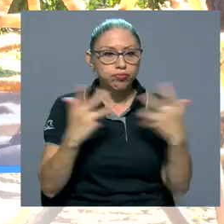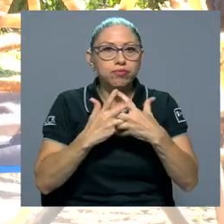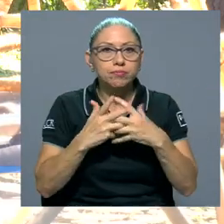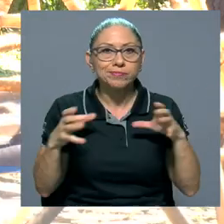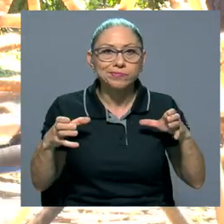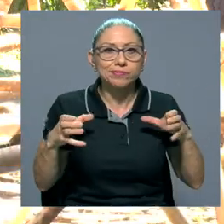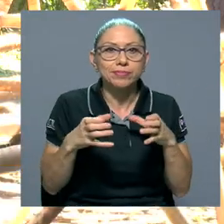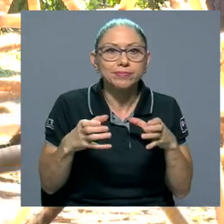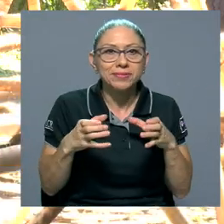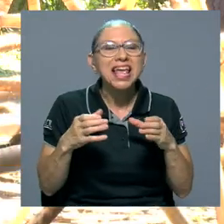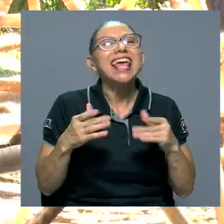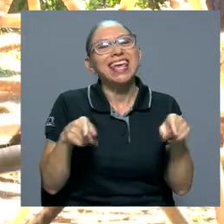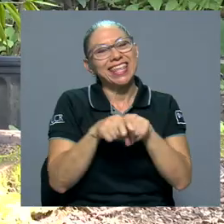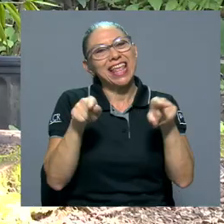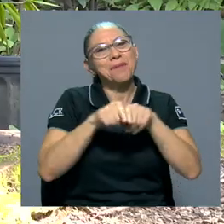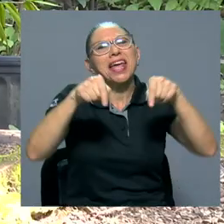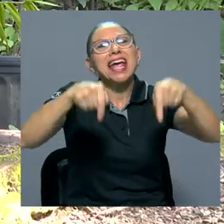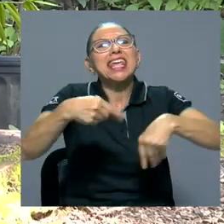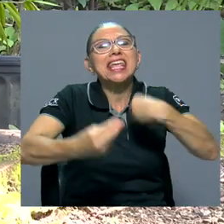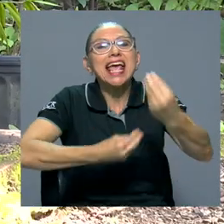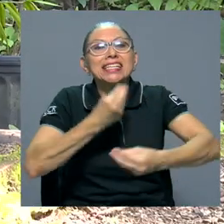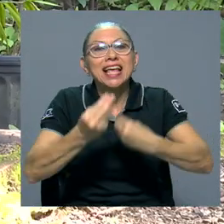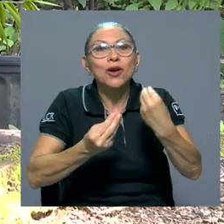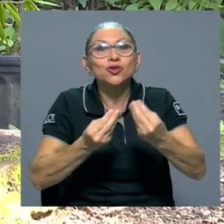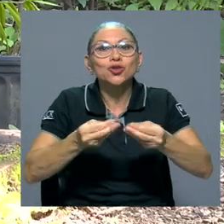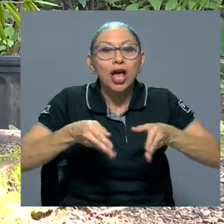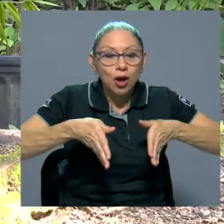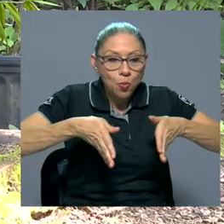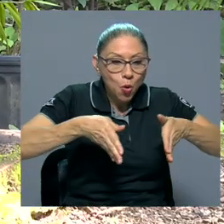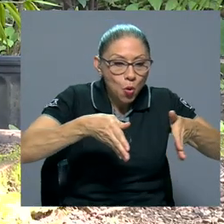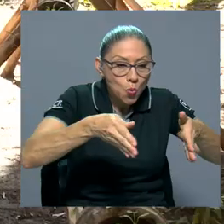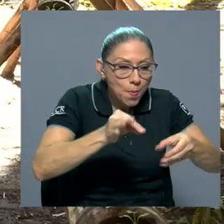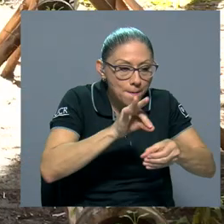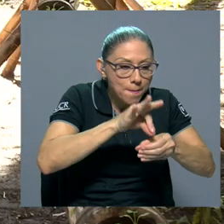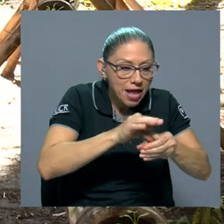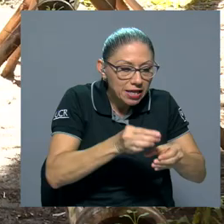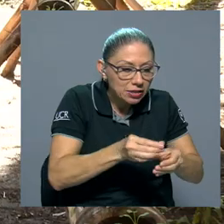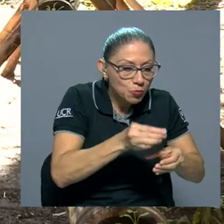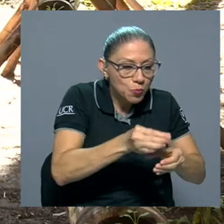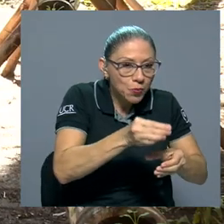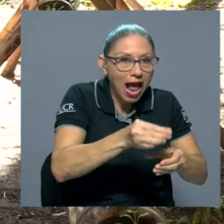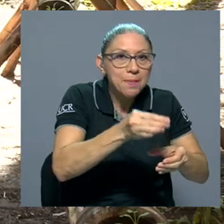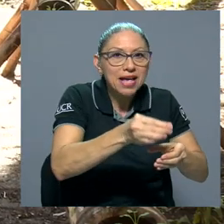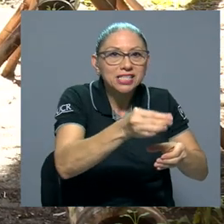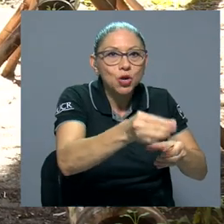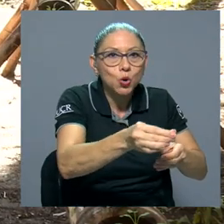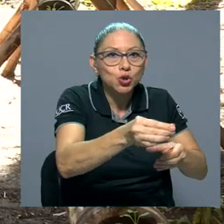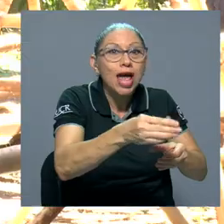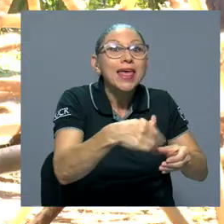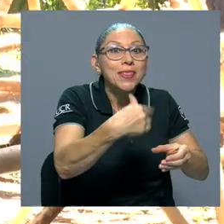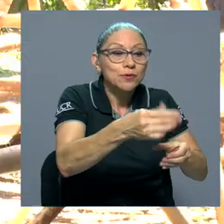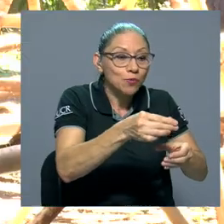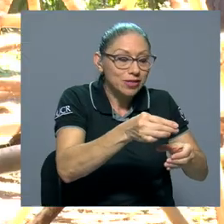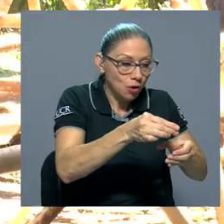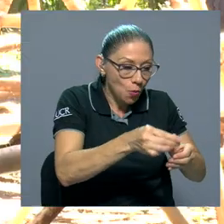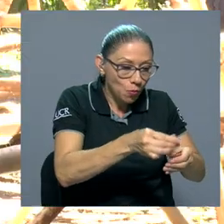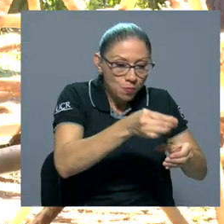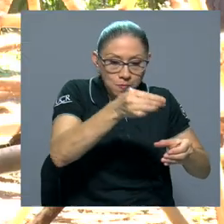Y después otras tareas que hemos realizado es hacer los almácigos de las plantas, plantar las plantas a los